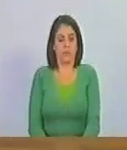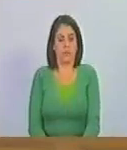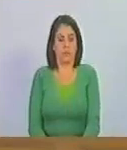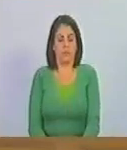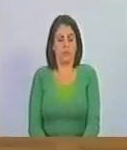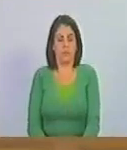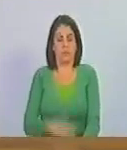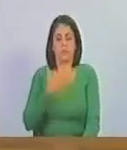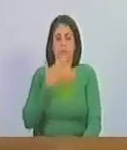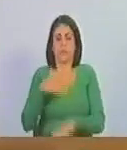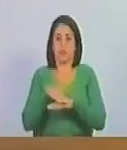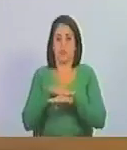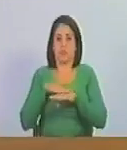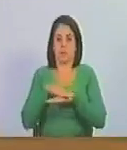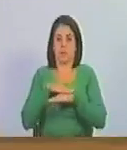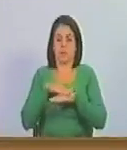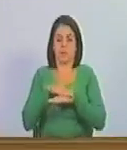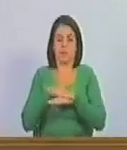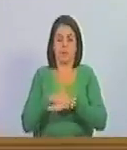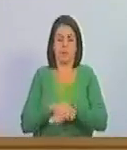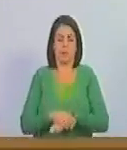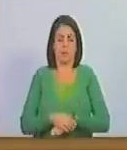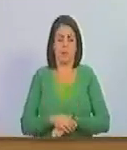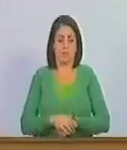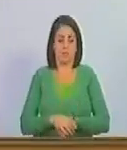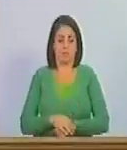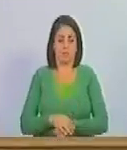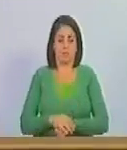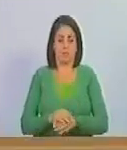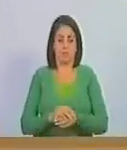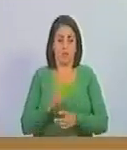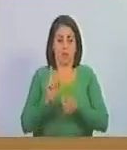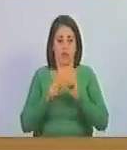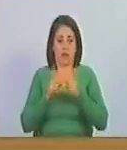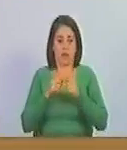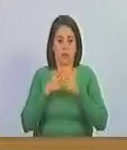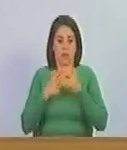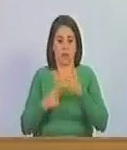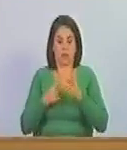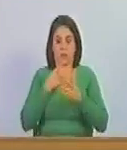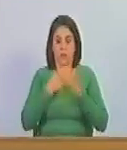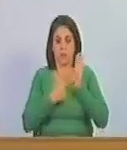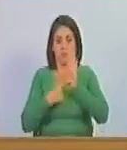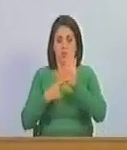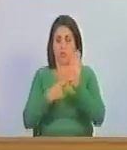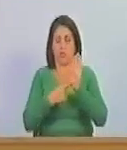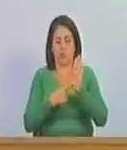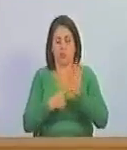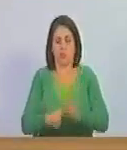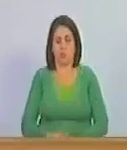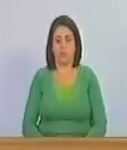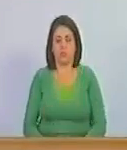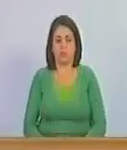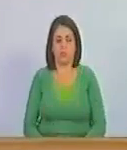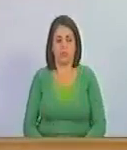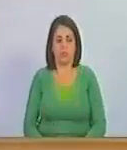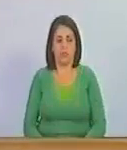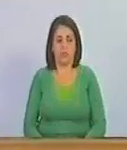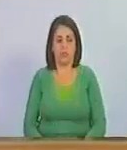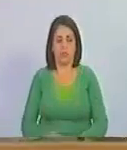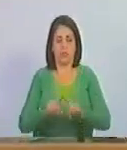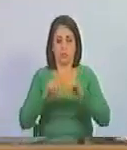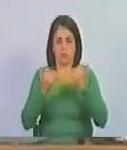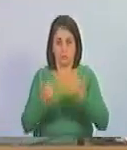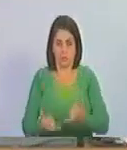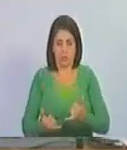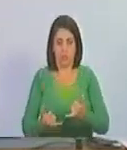pido disculpas por alguna de las cosas que voy a mostrar afortunadamente ya